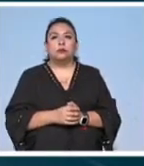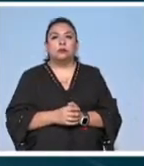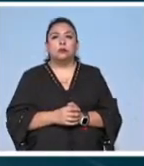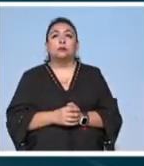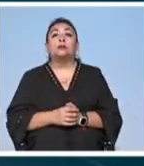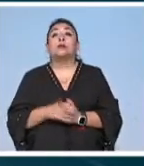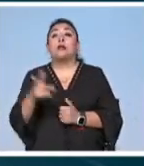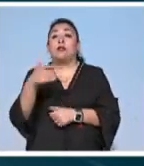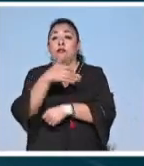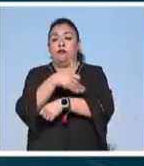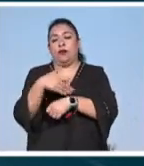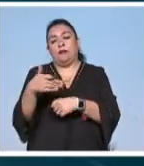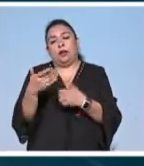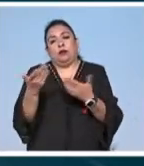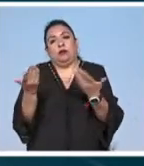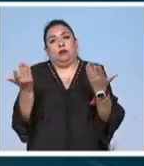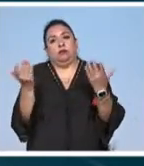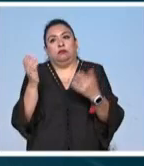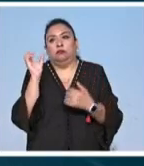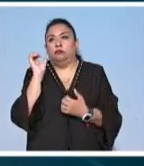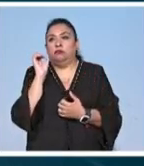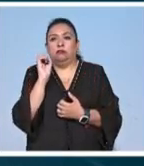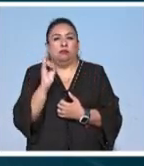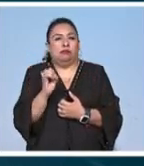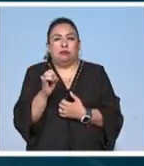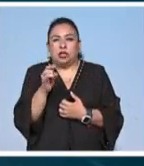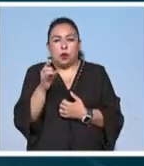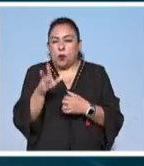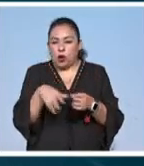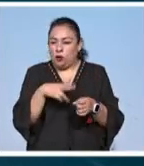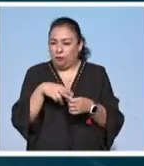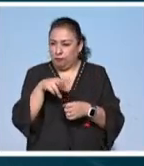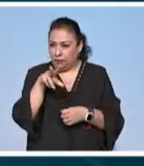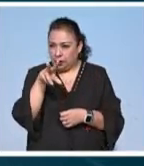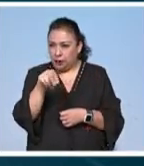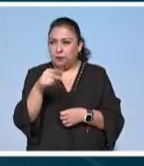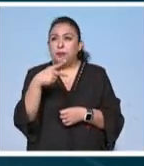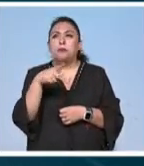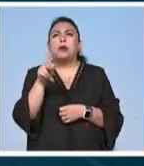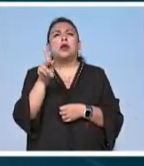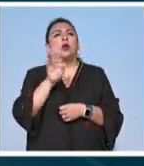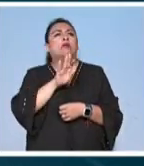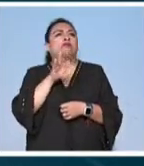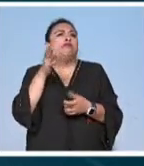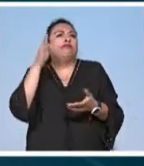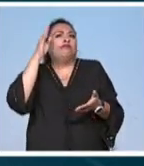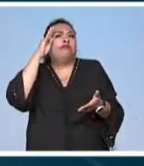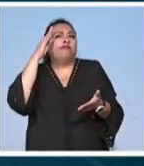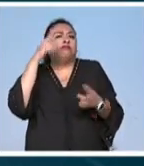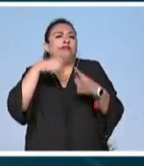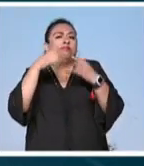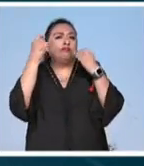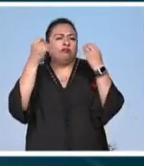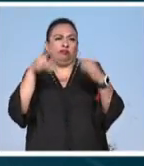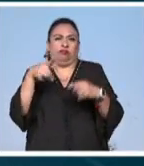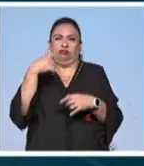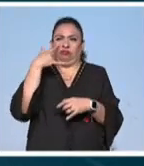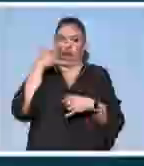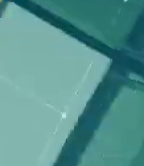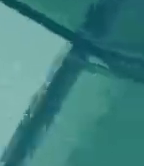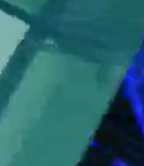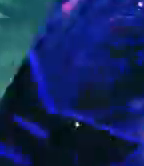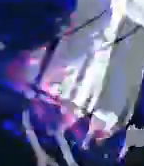su familia definitivamente no es muy normal pero qué podríamos esperar de un creador tan excéntrico